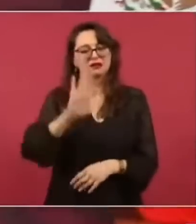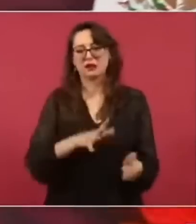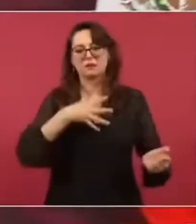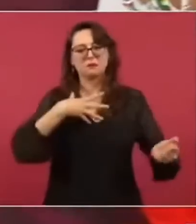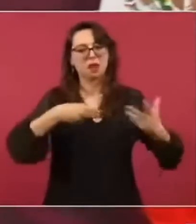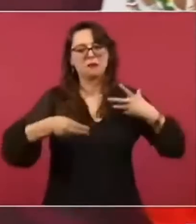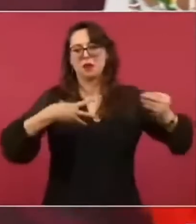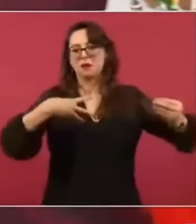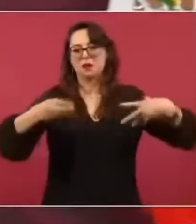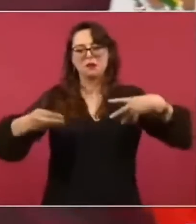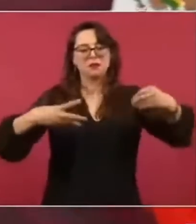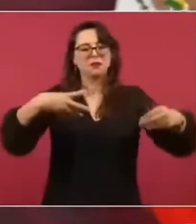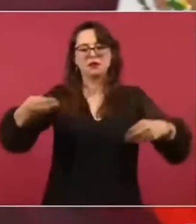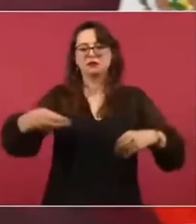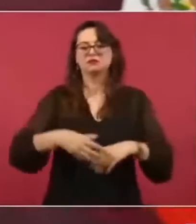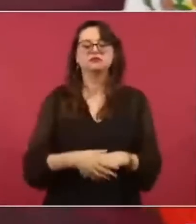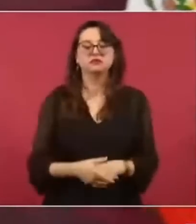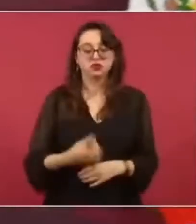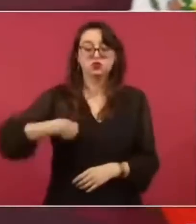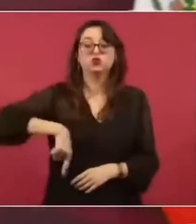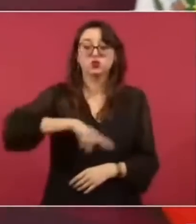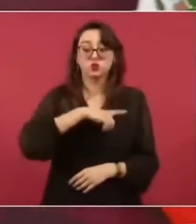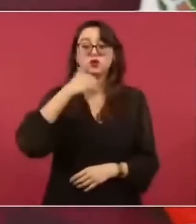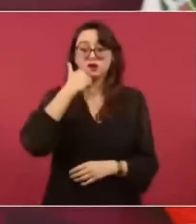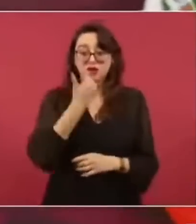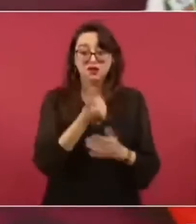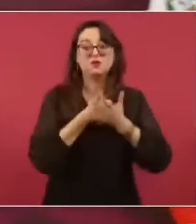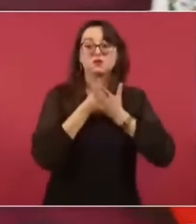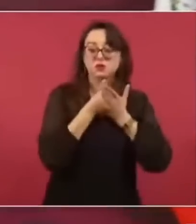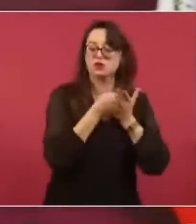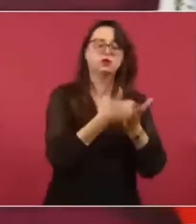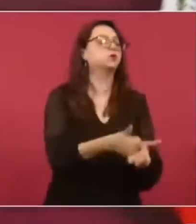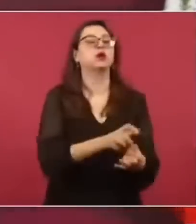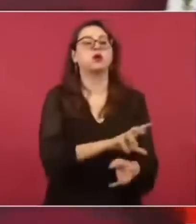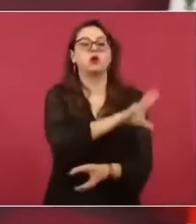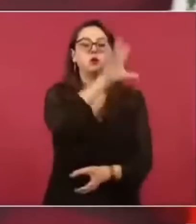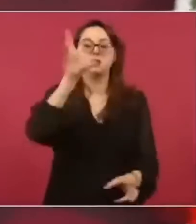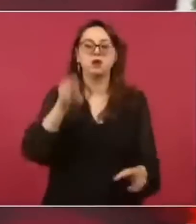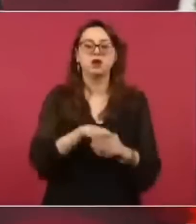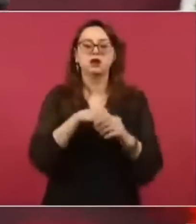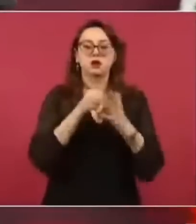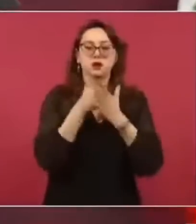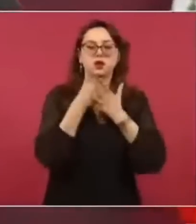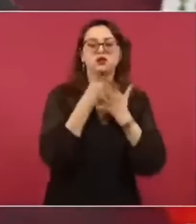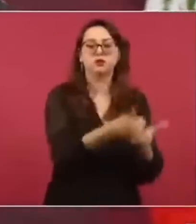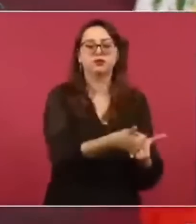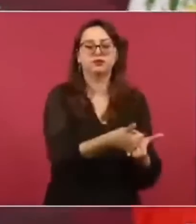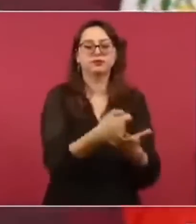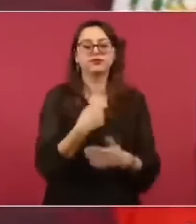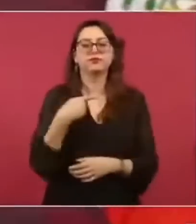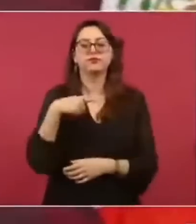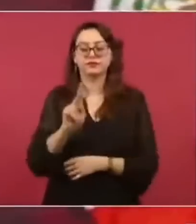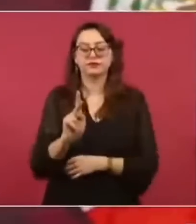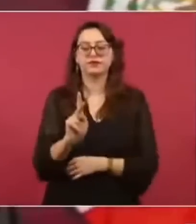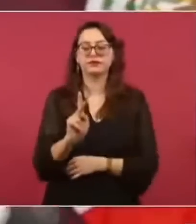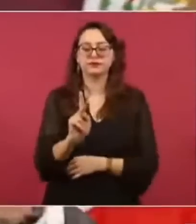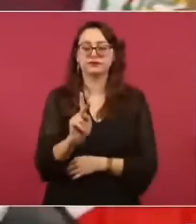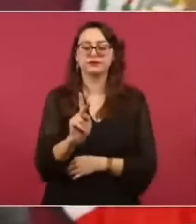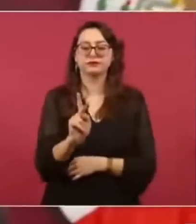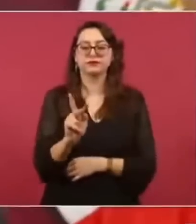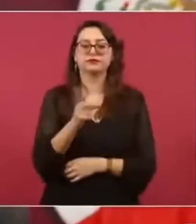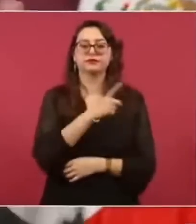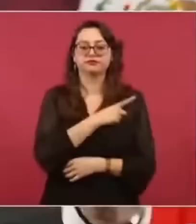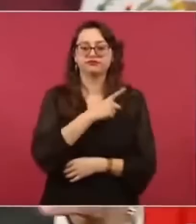entonces vamos a ayudar en todo pero tenemos que